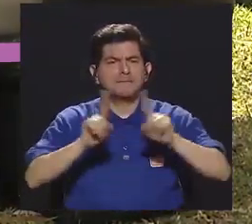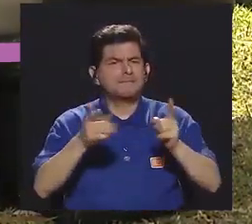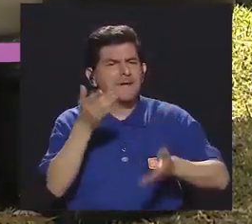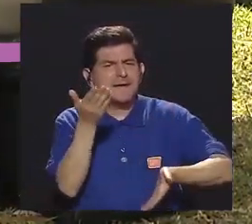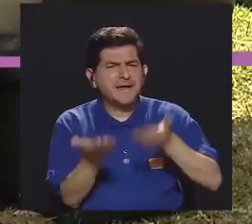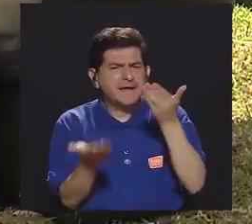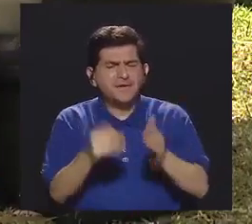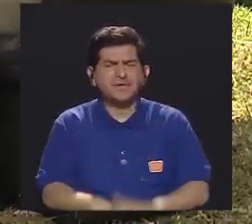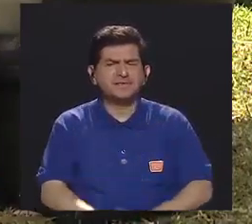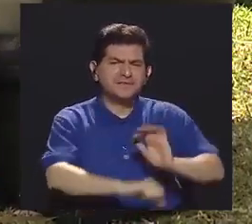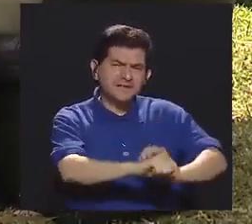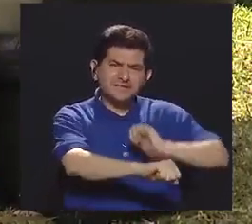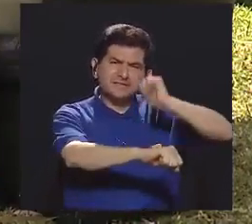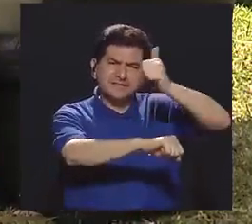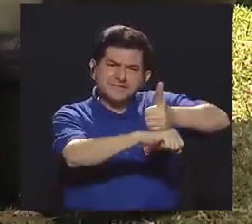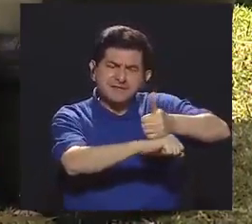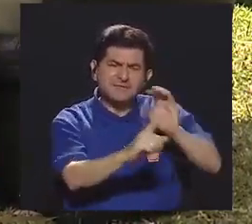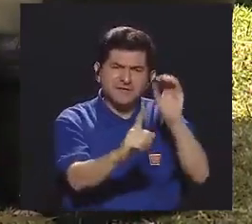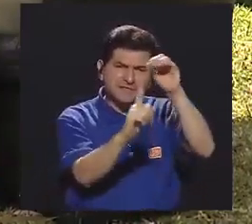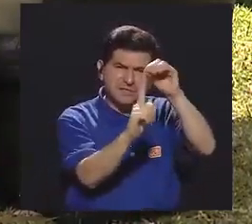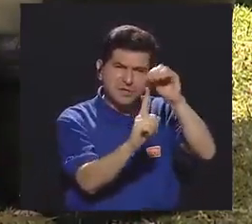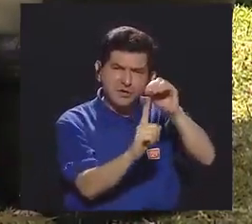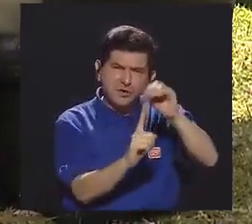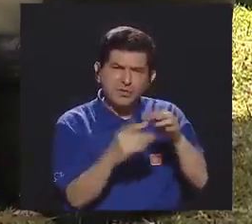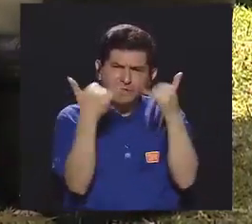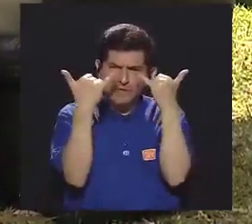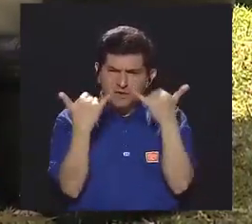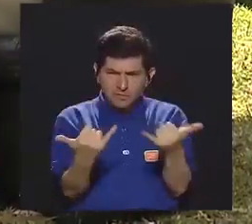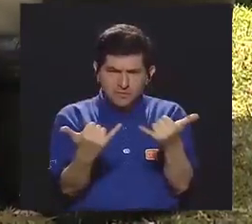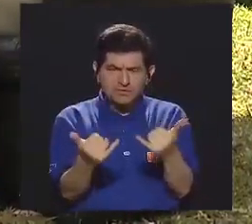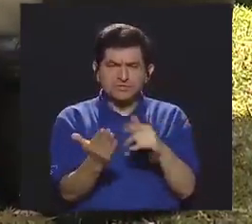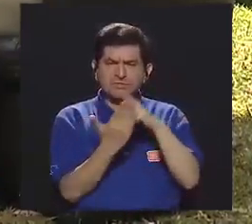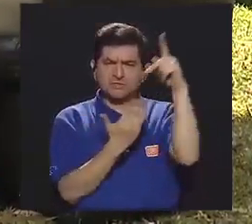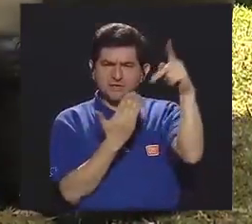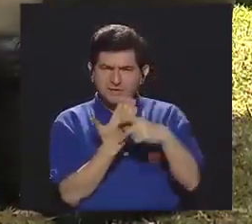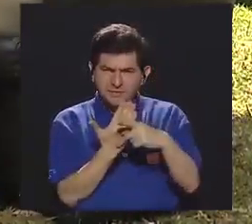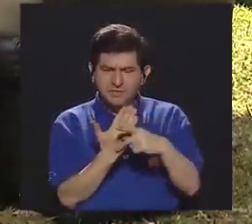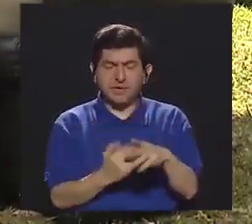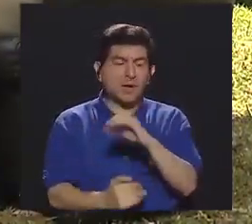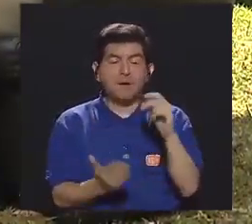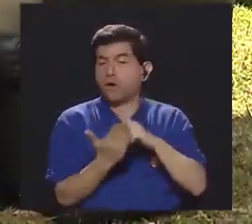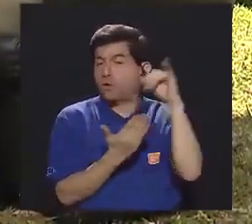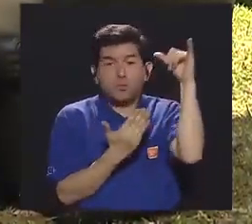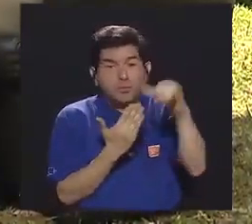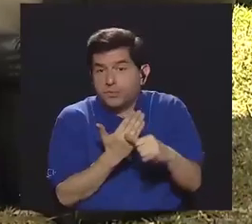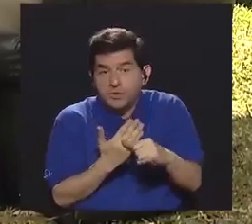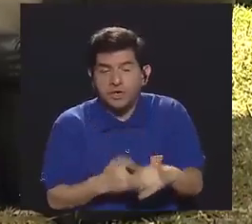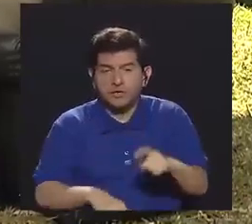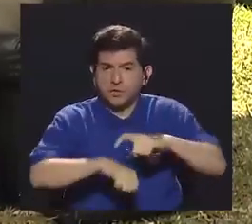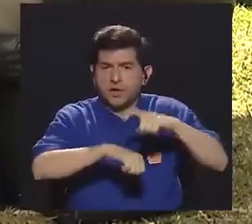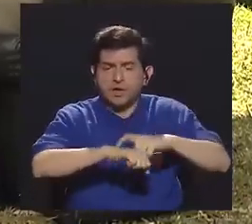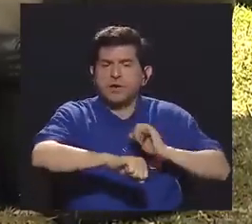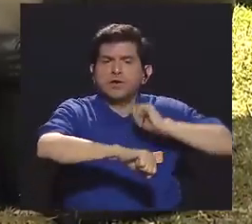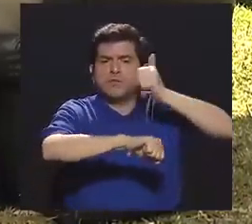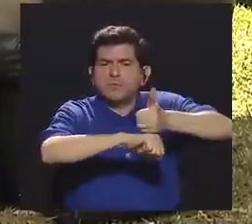tal vez si podríamos enmarcar los objetivos ya propiamente de este programa o este proyecto, cuando lo implementaron,